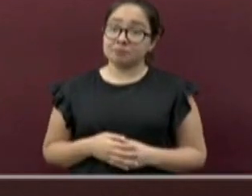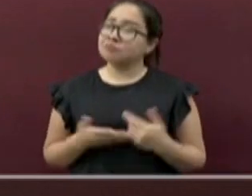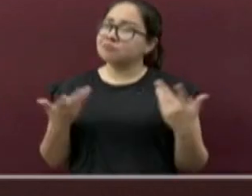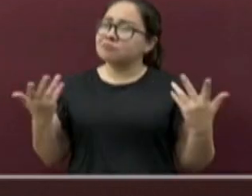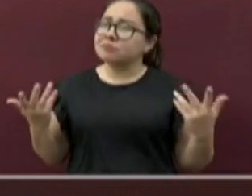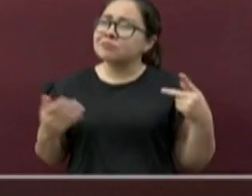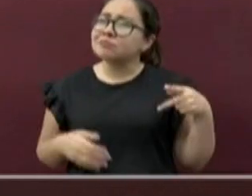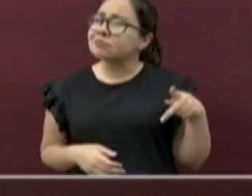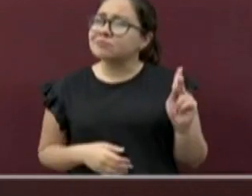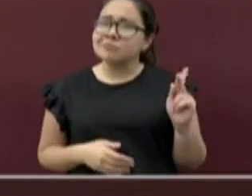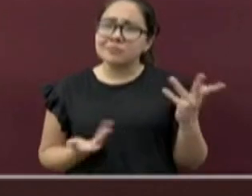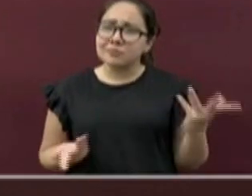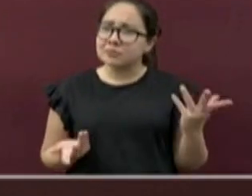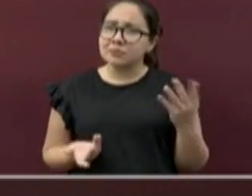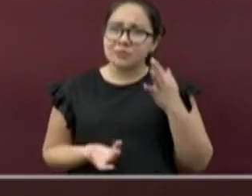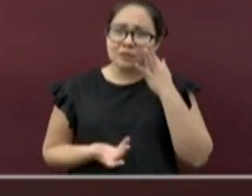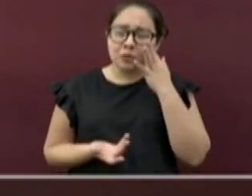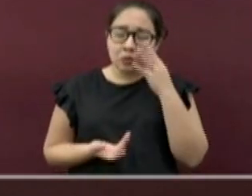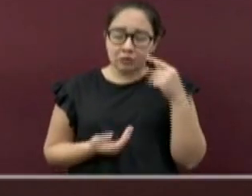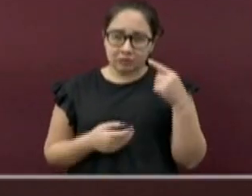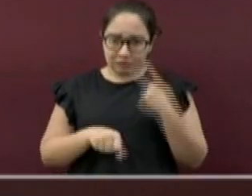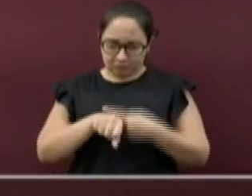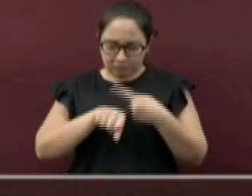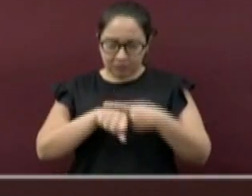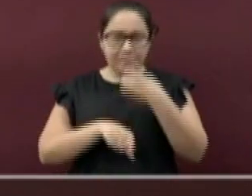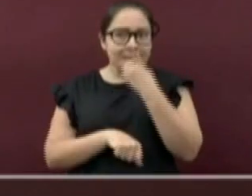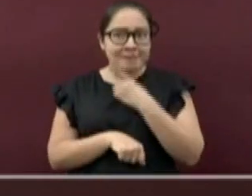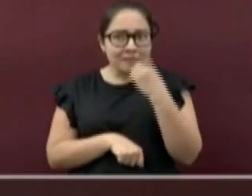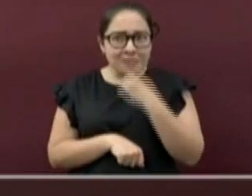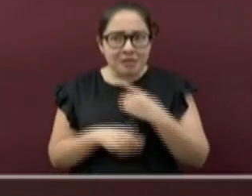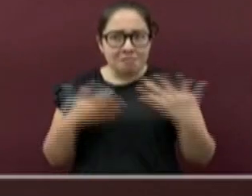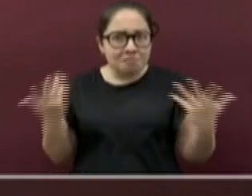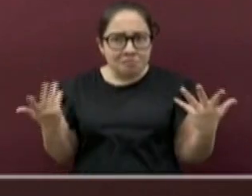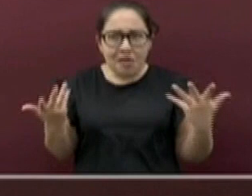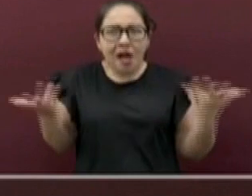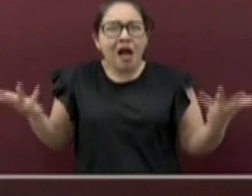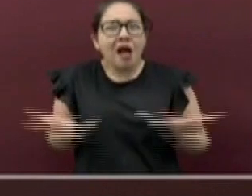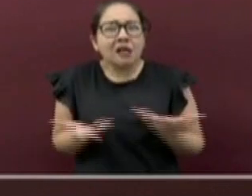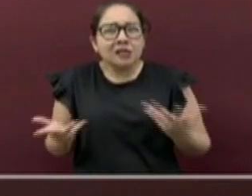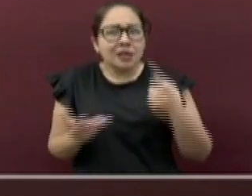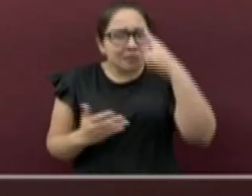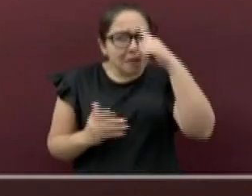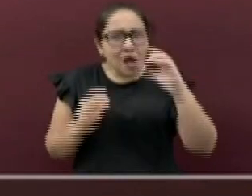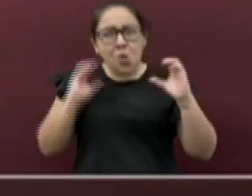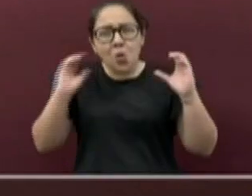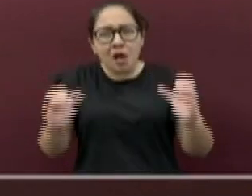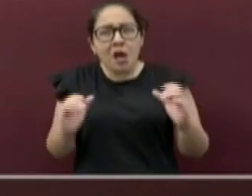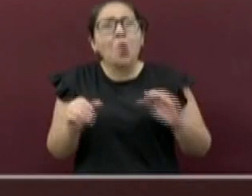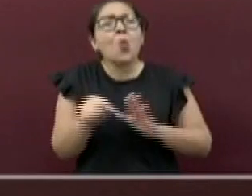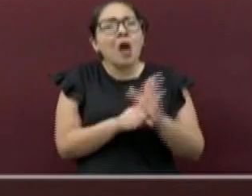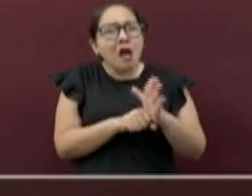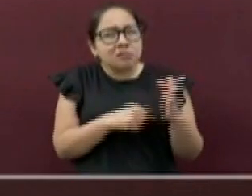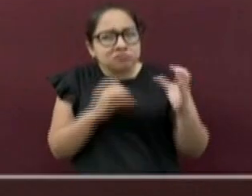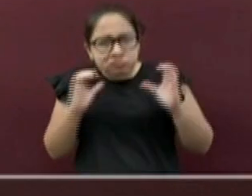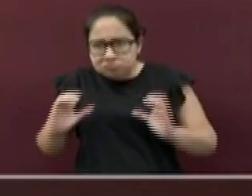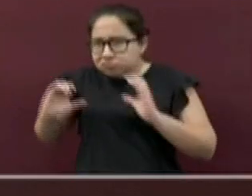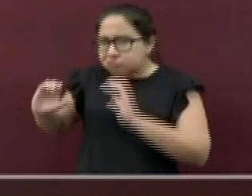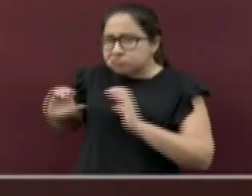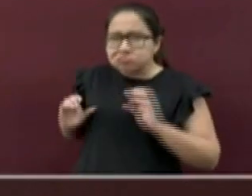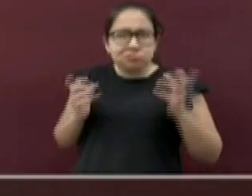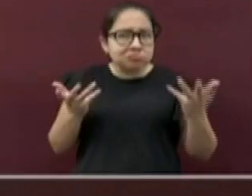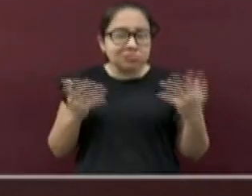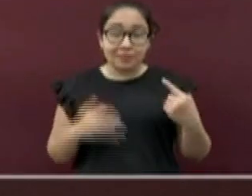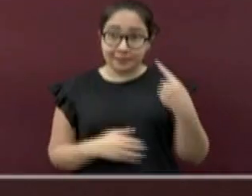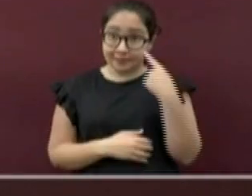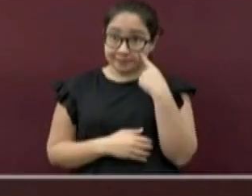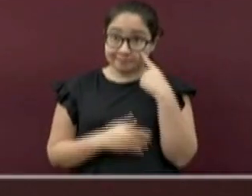Pero, si la padece, ¿qué debo hacer para cuidarme? Fíjense muy bien,